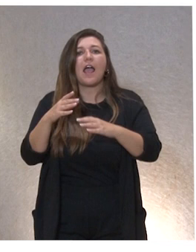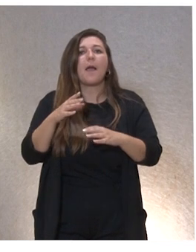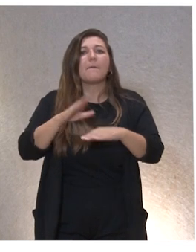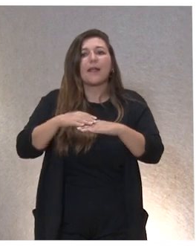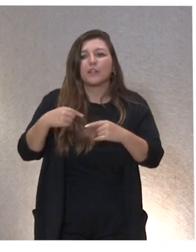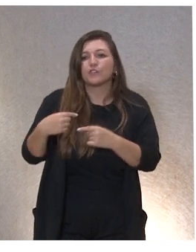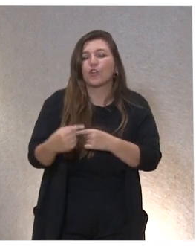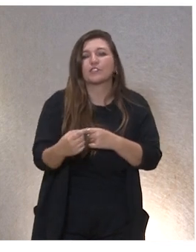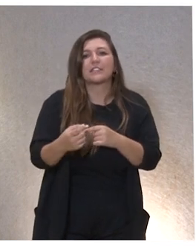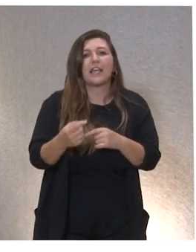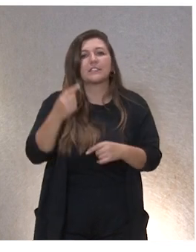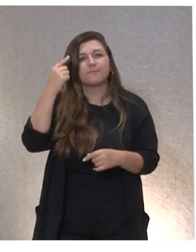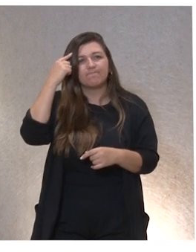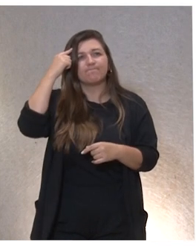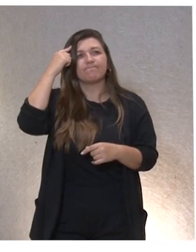nos pudiera ocurrir, ¿no?